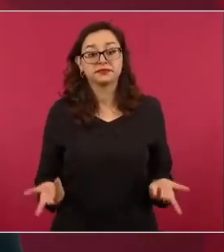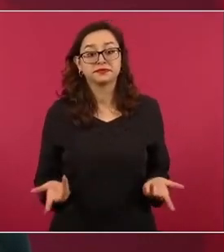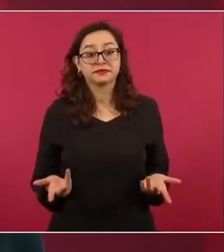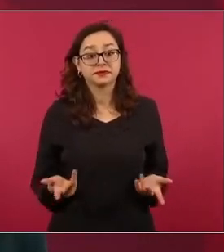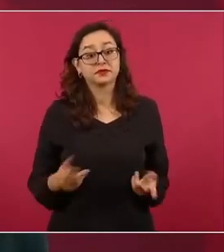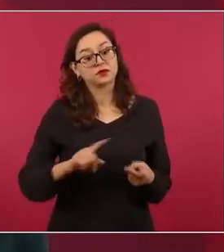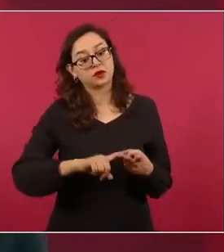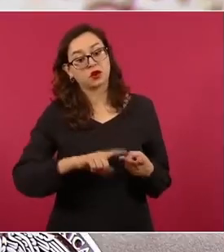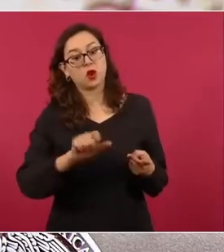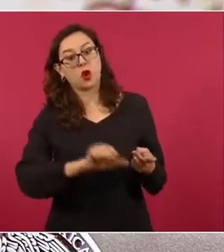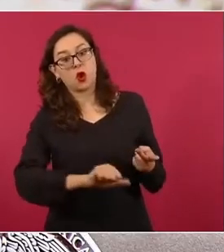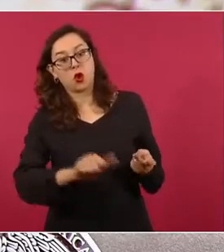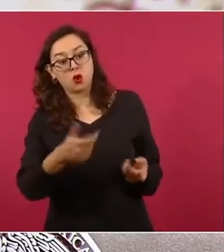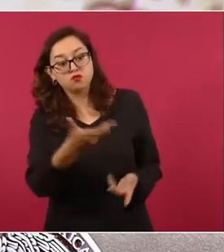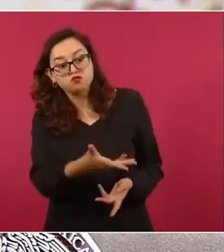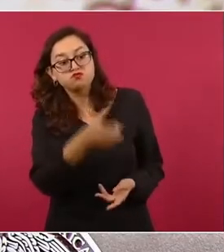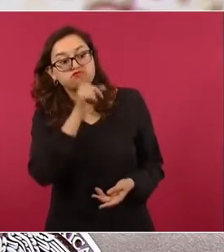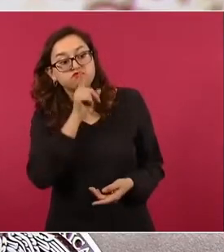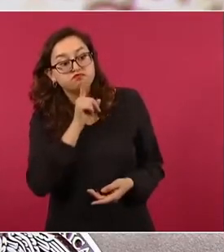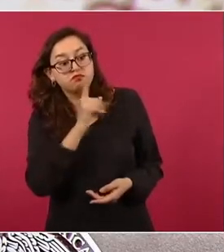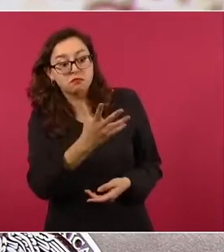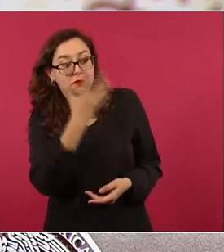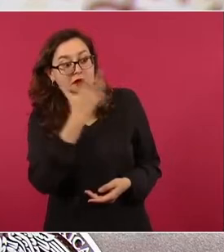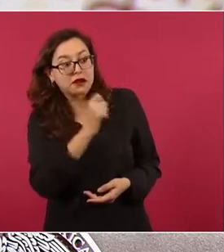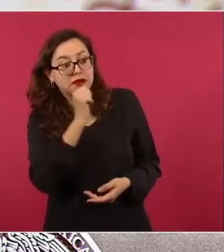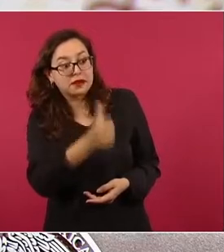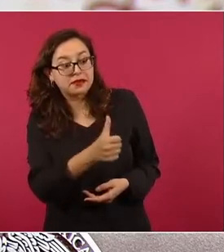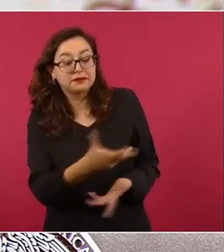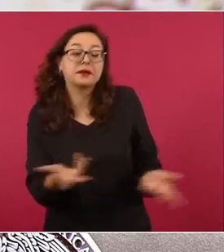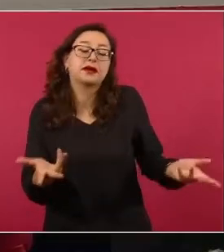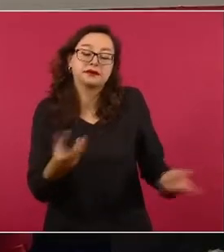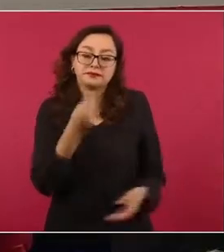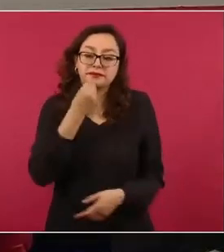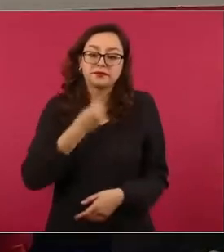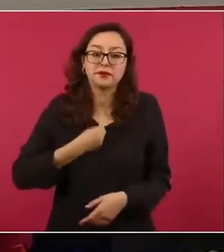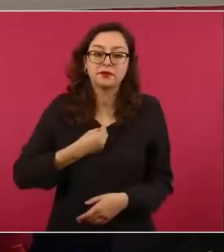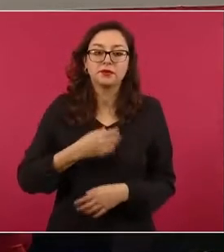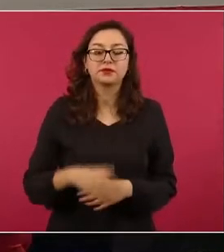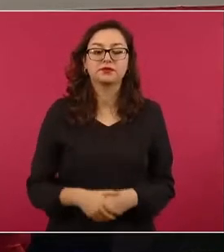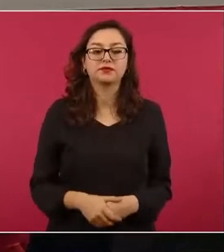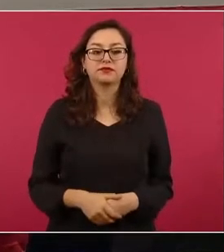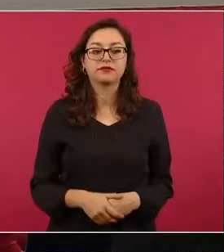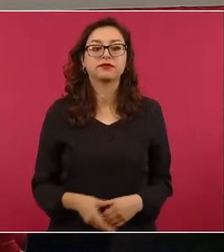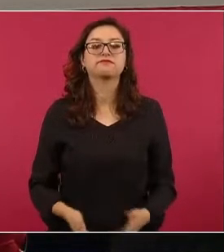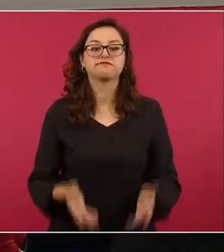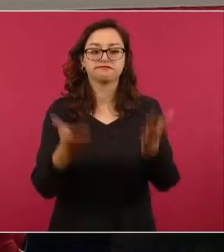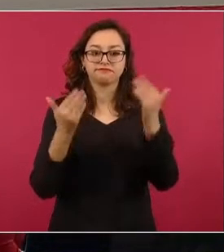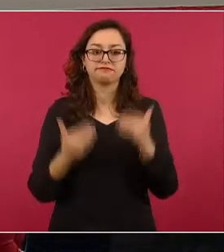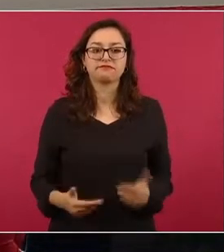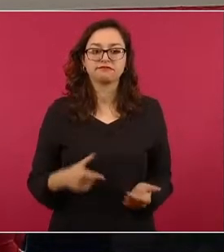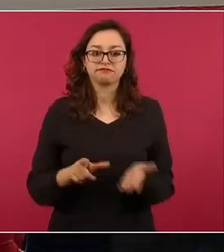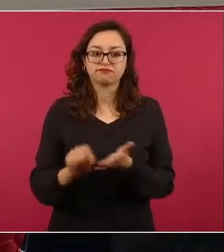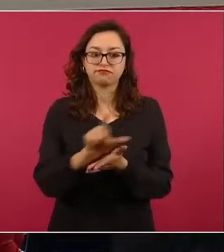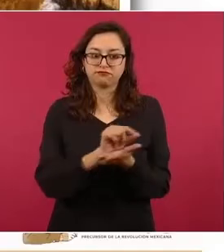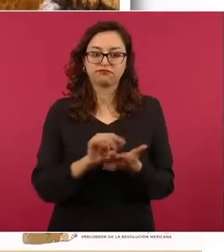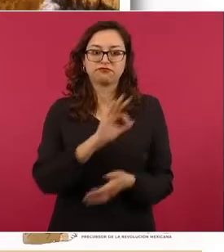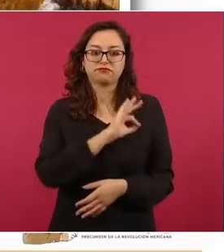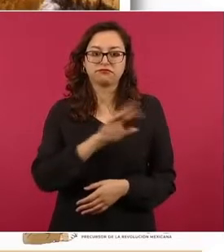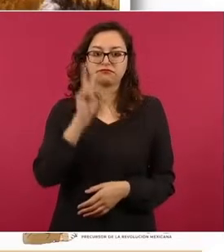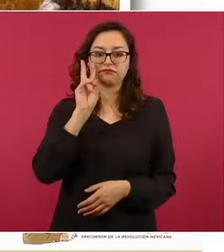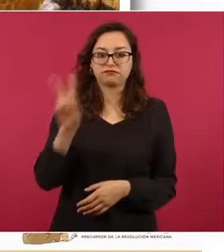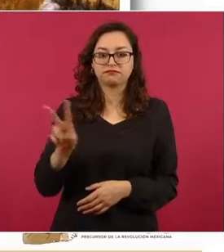es a él y pues, qué pena. Y aquí en la pantalla vemos los mensajes que emitió a través de su cuenta de Twitter.